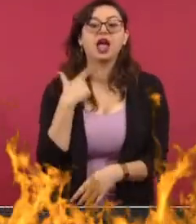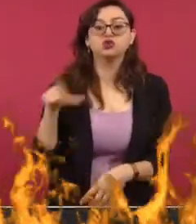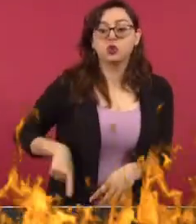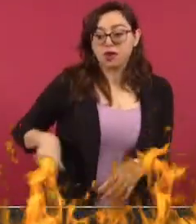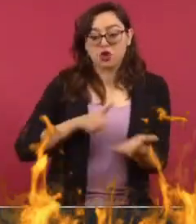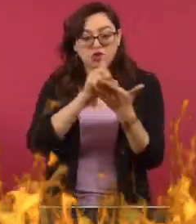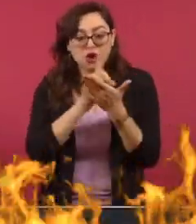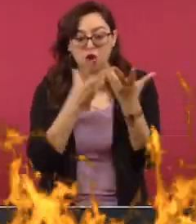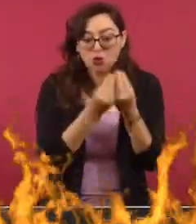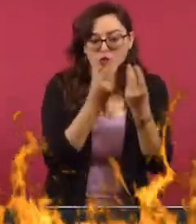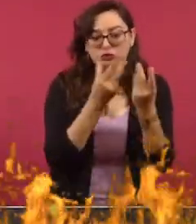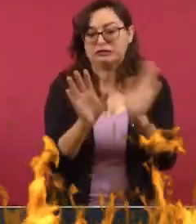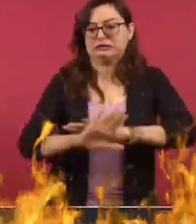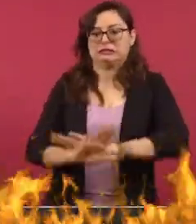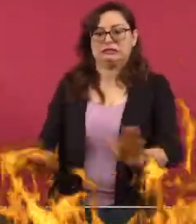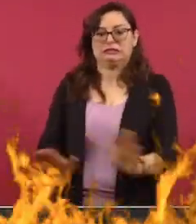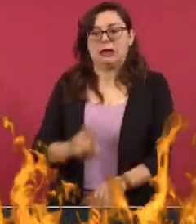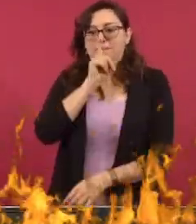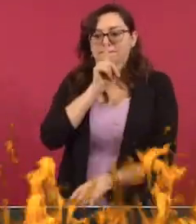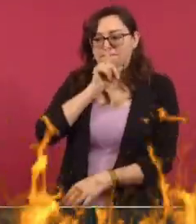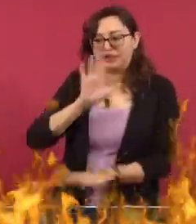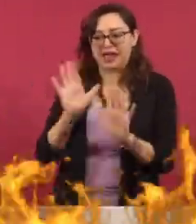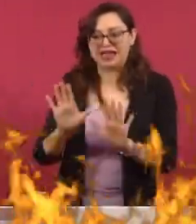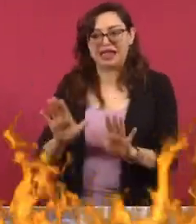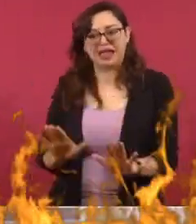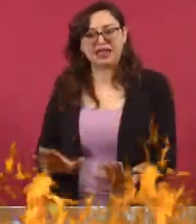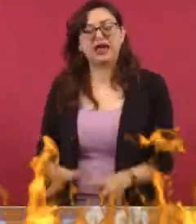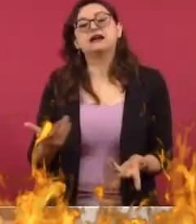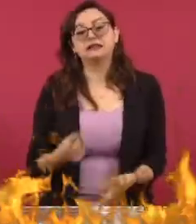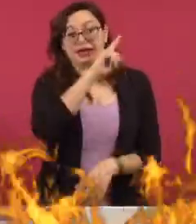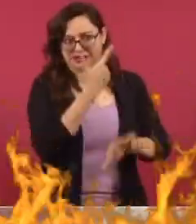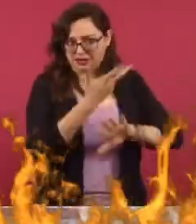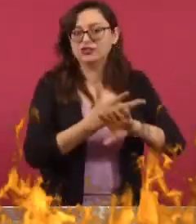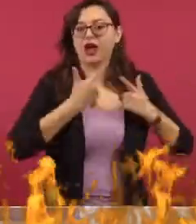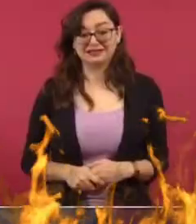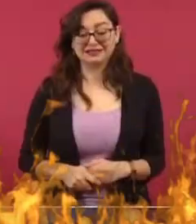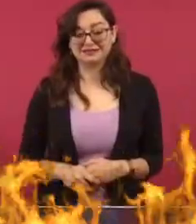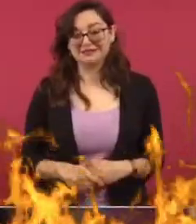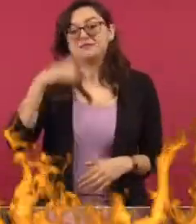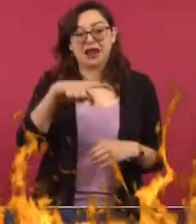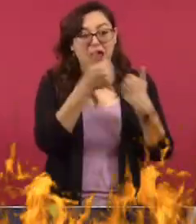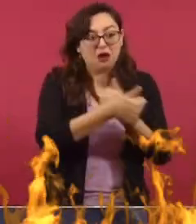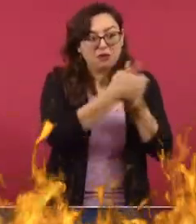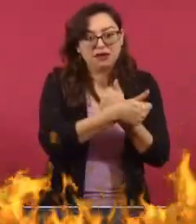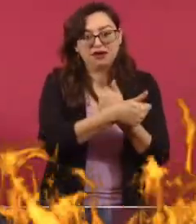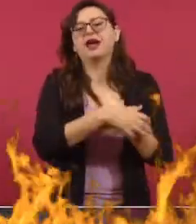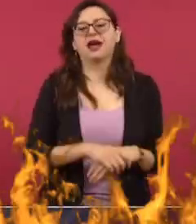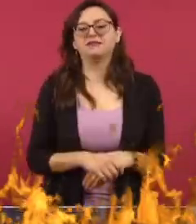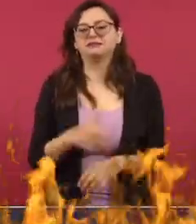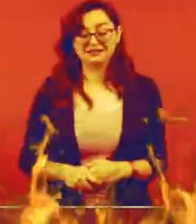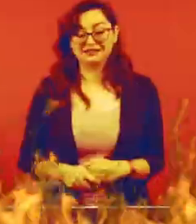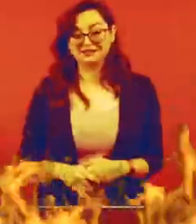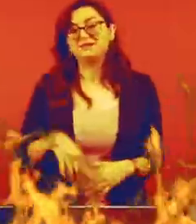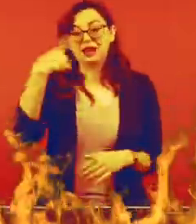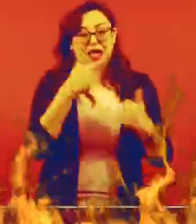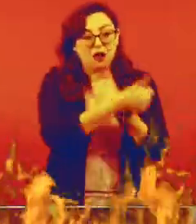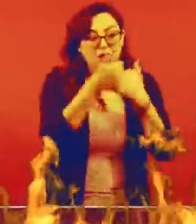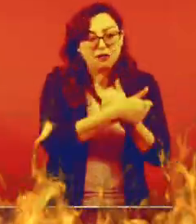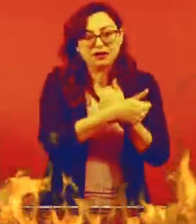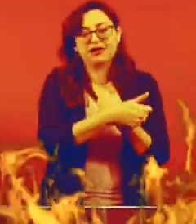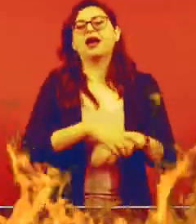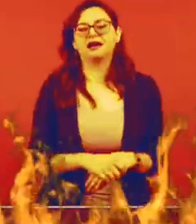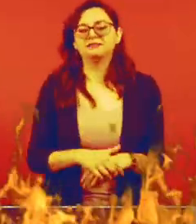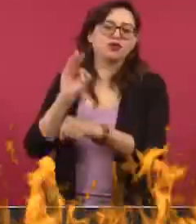gobiernos con García Luna contaron con el apoyo y la colaboración de las agencias de Estados Unidos. Entonces pues mejor, vamos a cuidar el palacio. Entonces pues mejor,